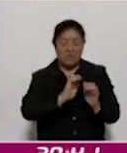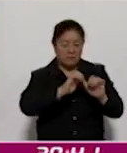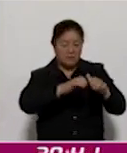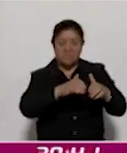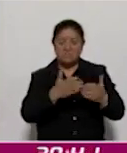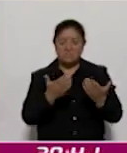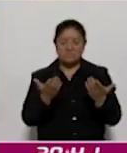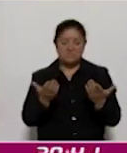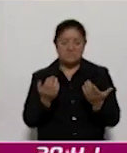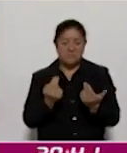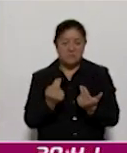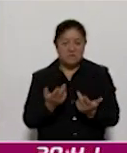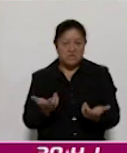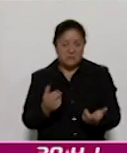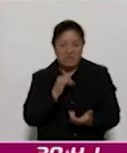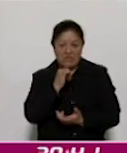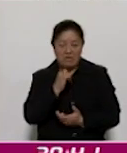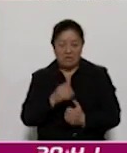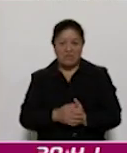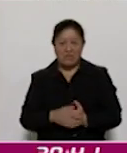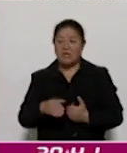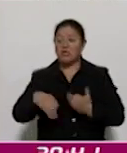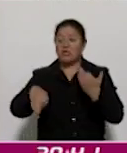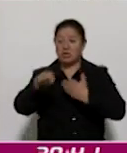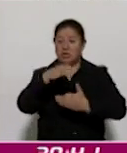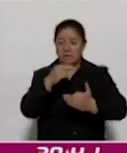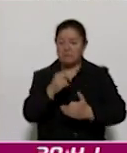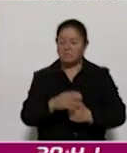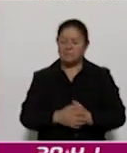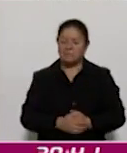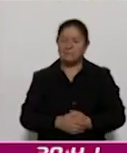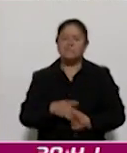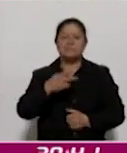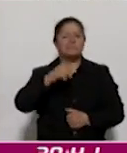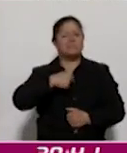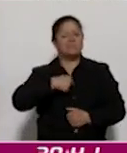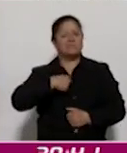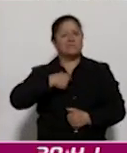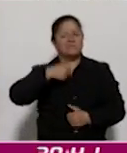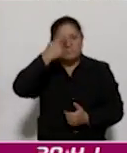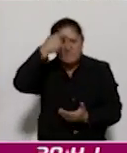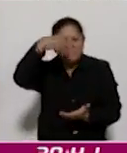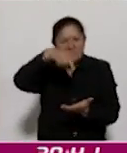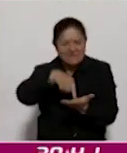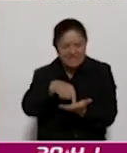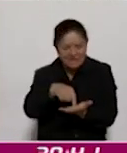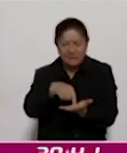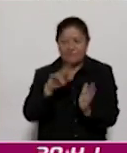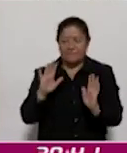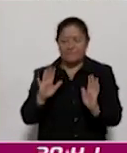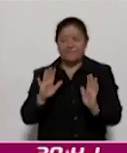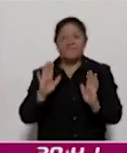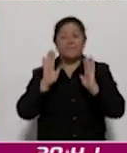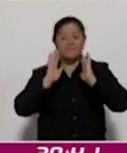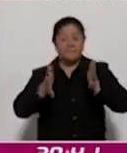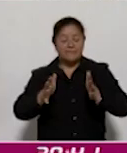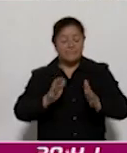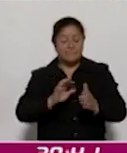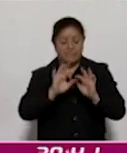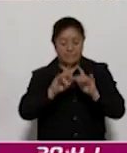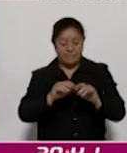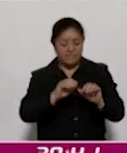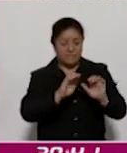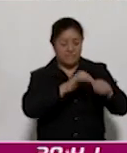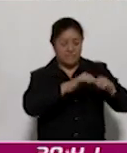los esperamos, no todas requieren registro, pero sí, yo pienso que aunque ya se terminó el registro, sí,